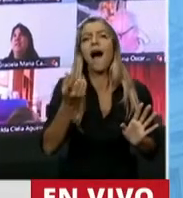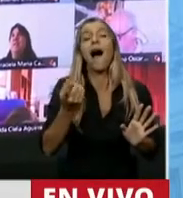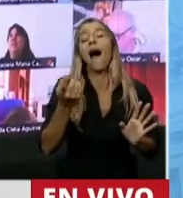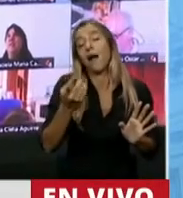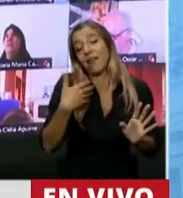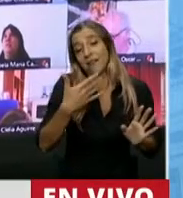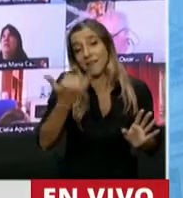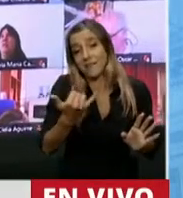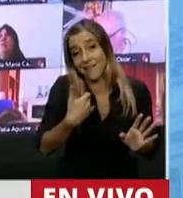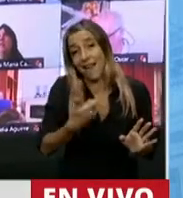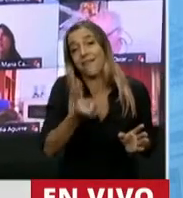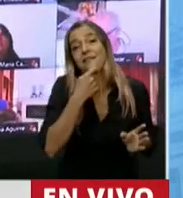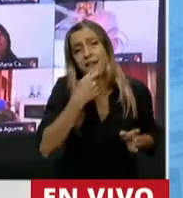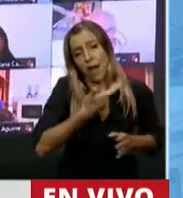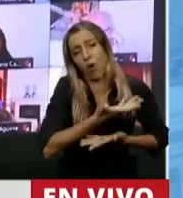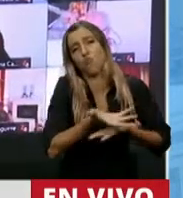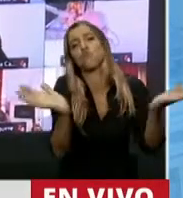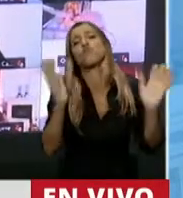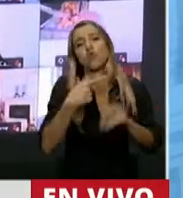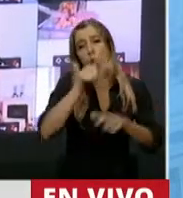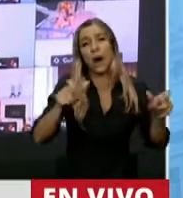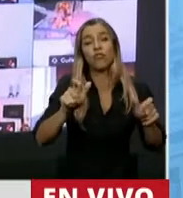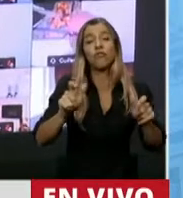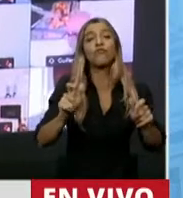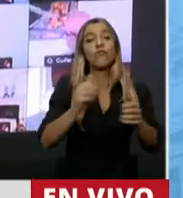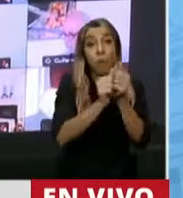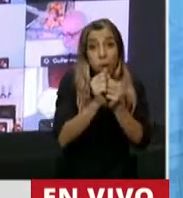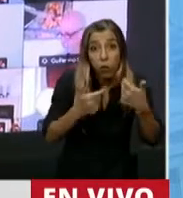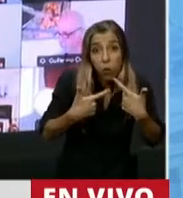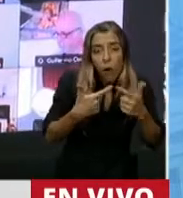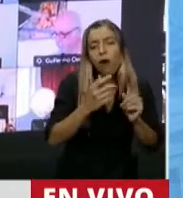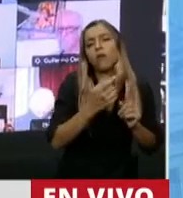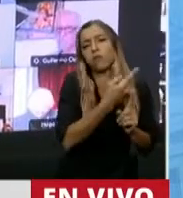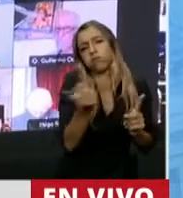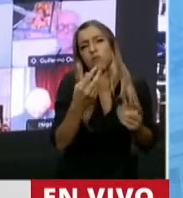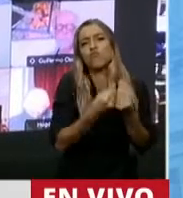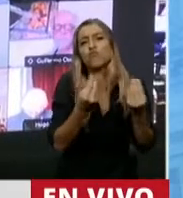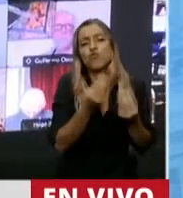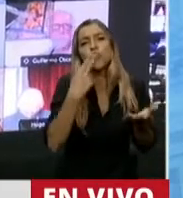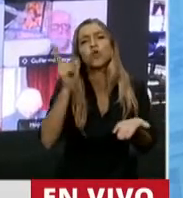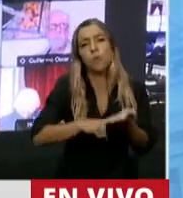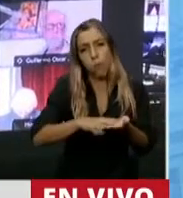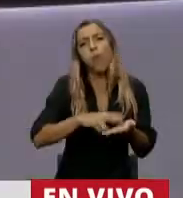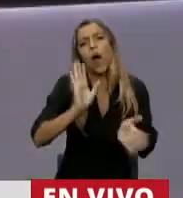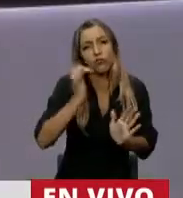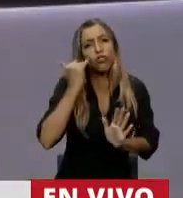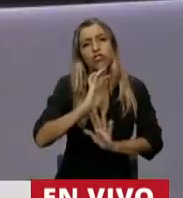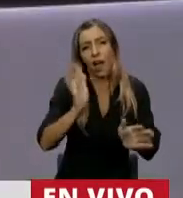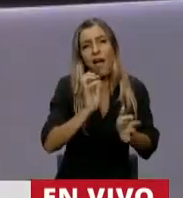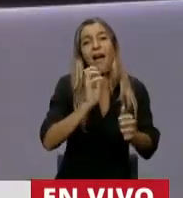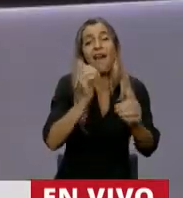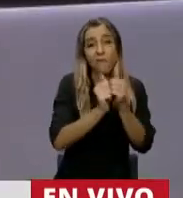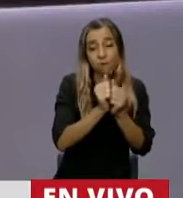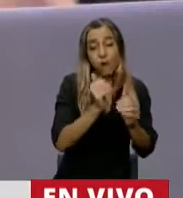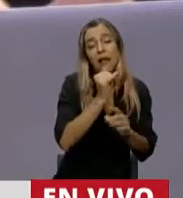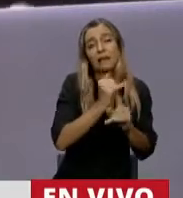anecdótica de empresarios que se encuentran alcanzados por este impuesto, empresarios pymes, se